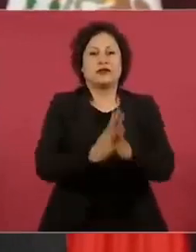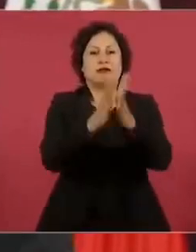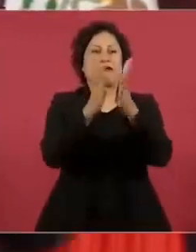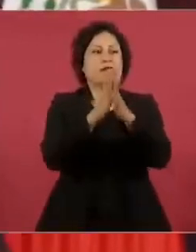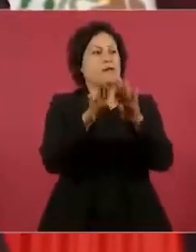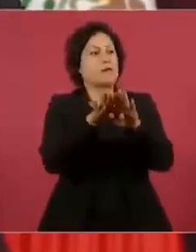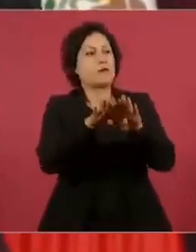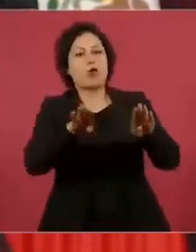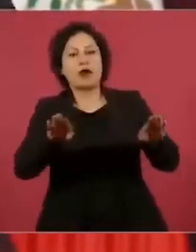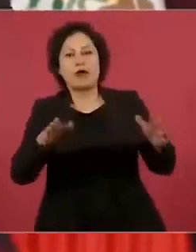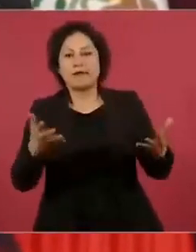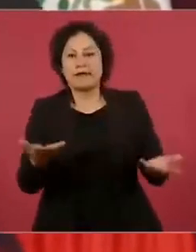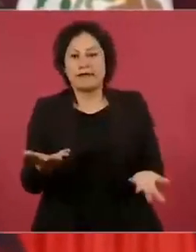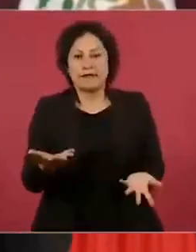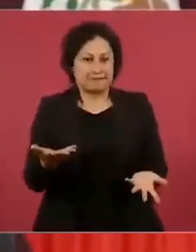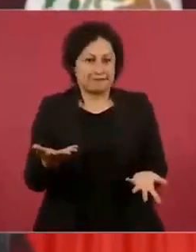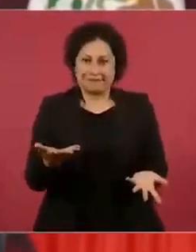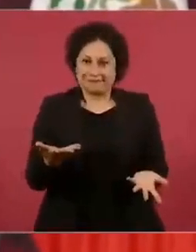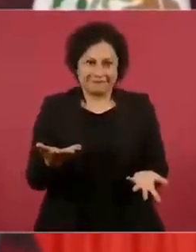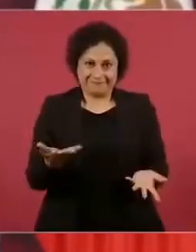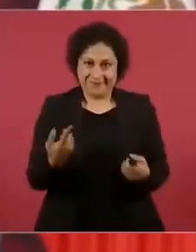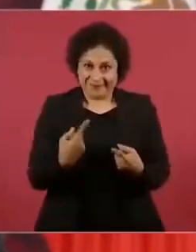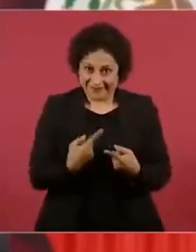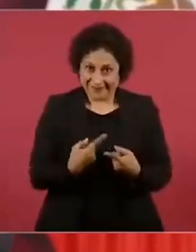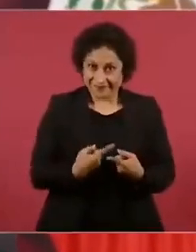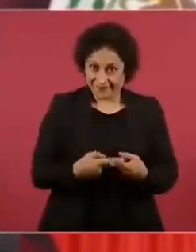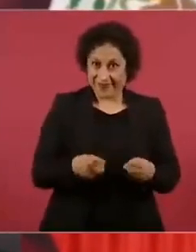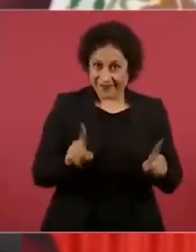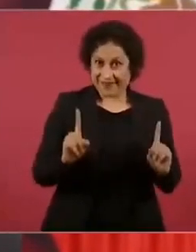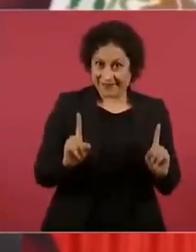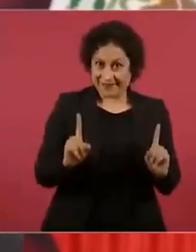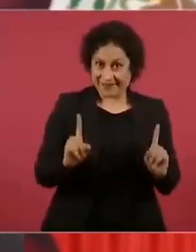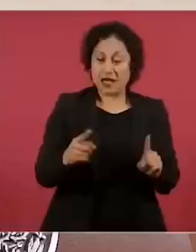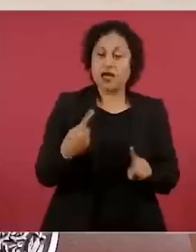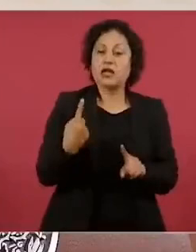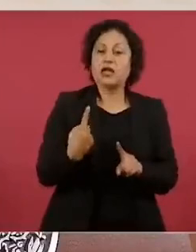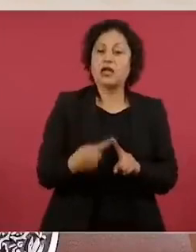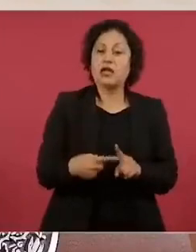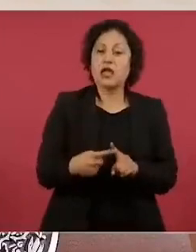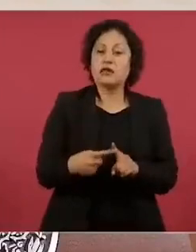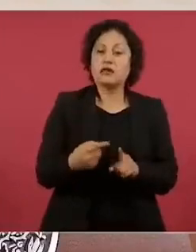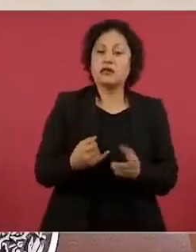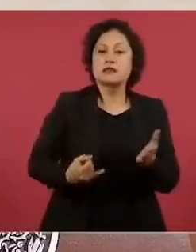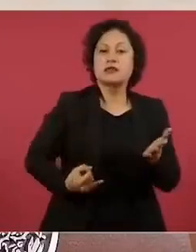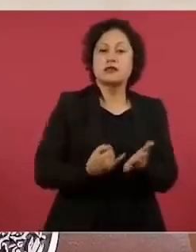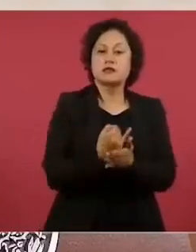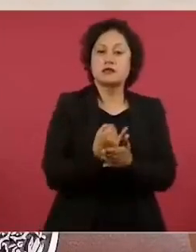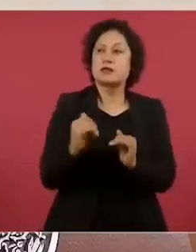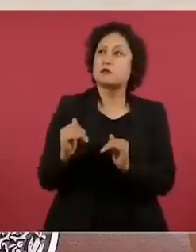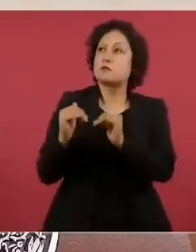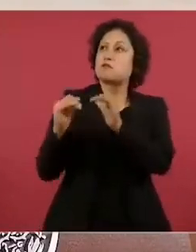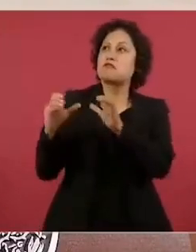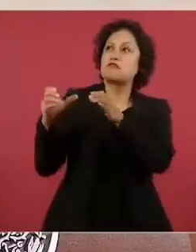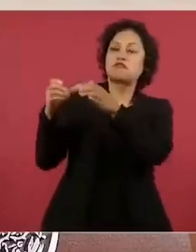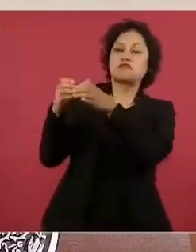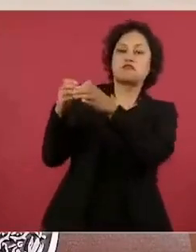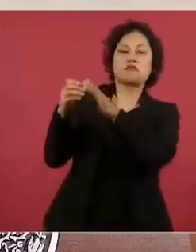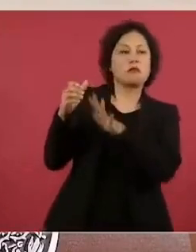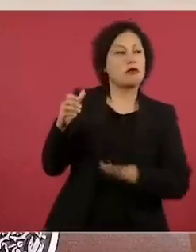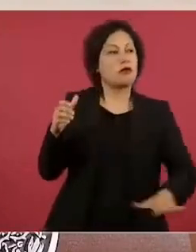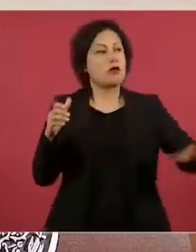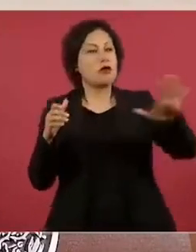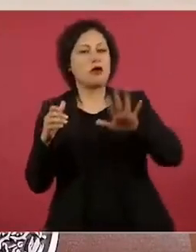que es el gobierno de las minorías y para las minorías y no la